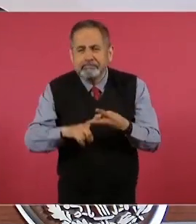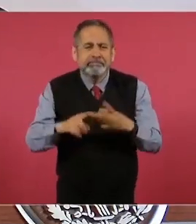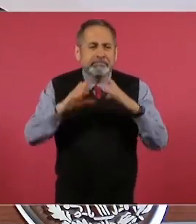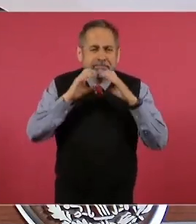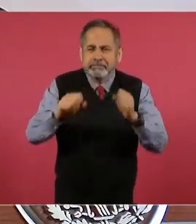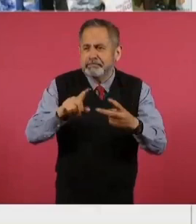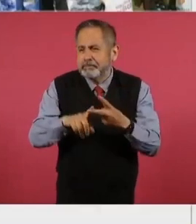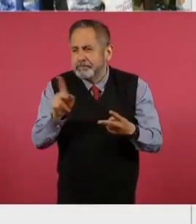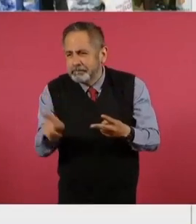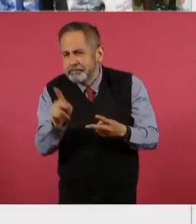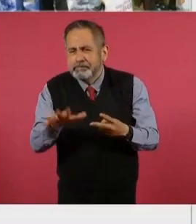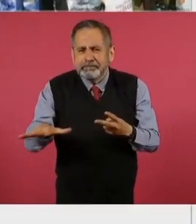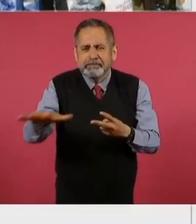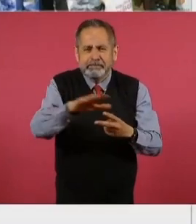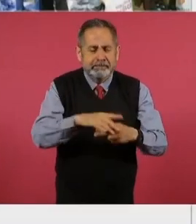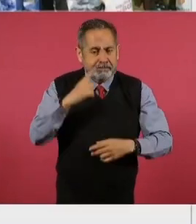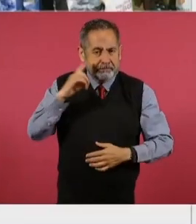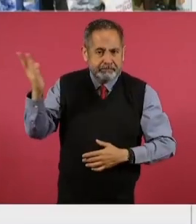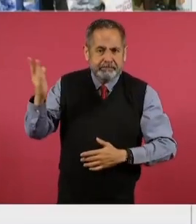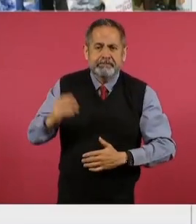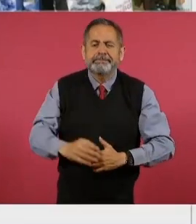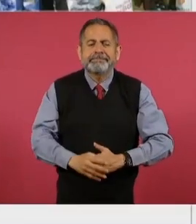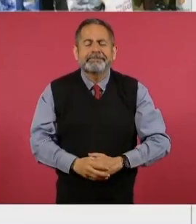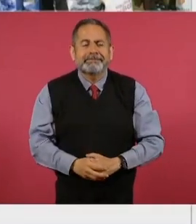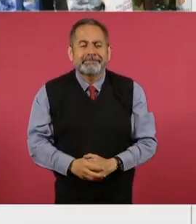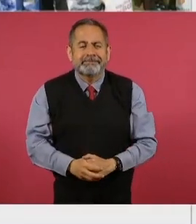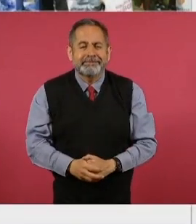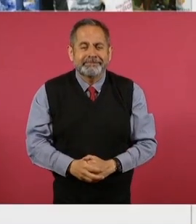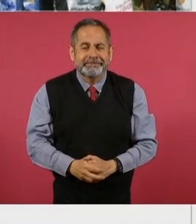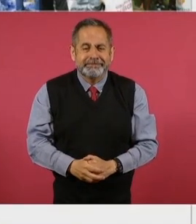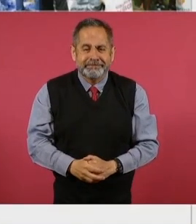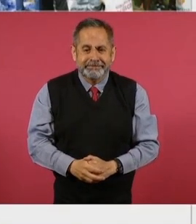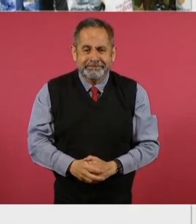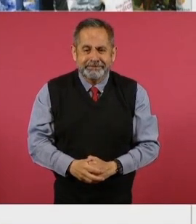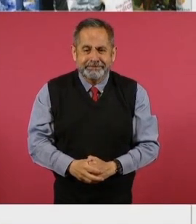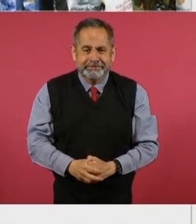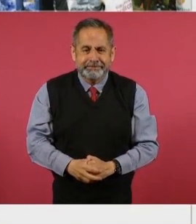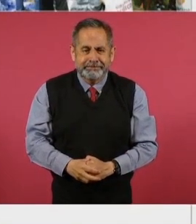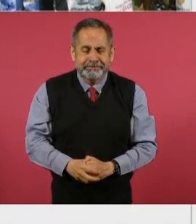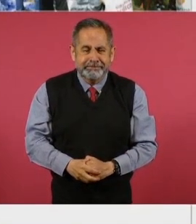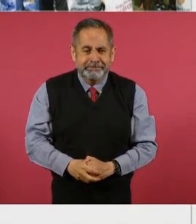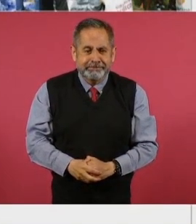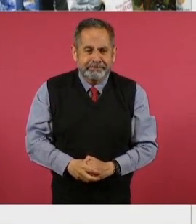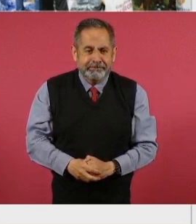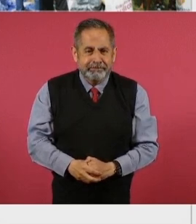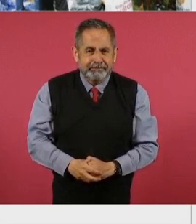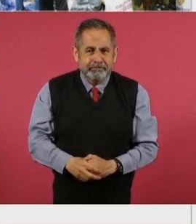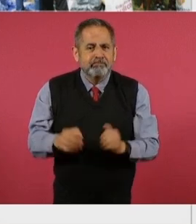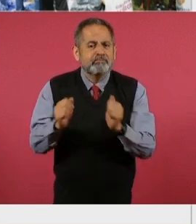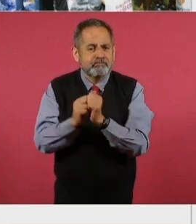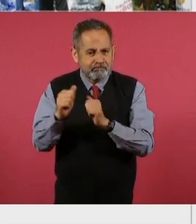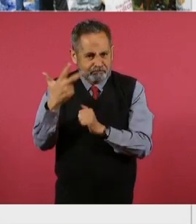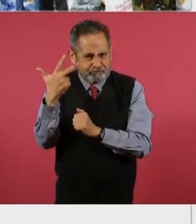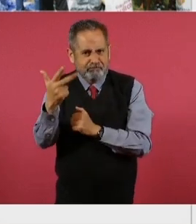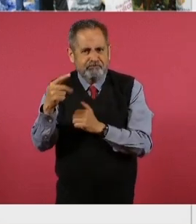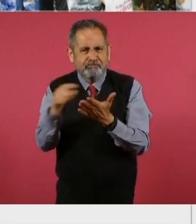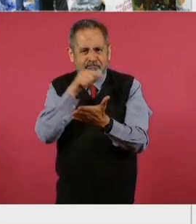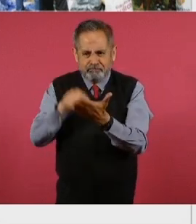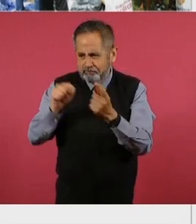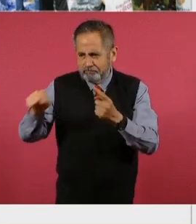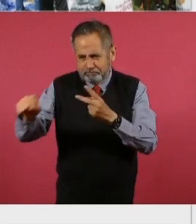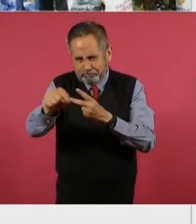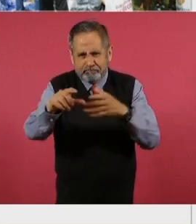comunidades de 245 municipios, de ocho entidades, donde entregamos a